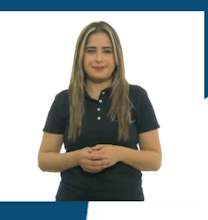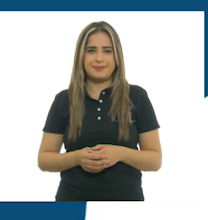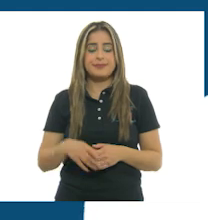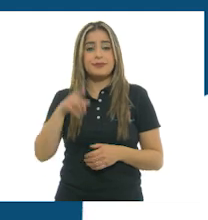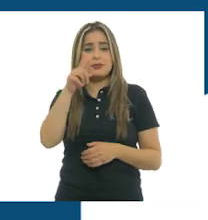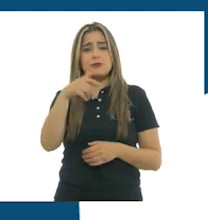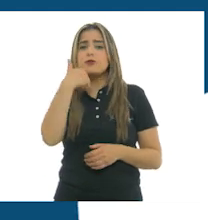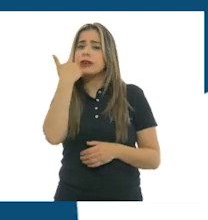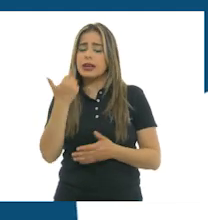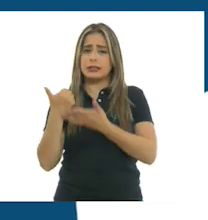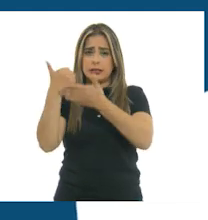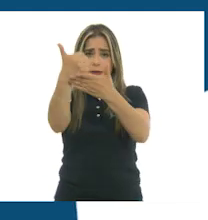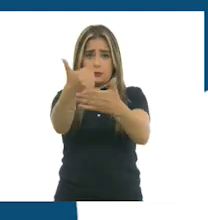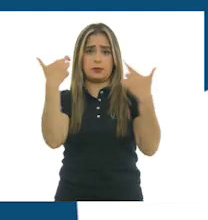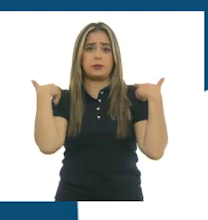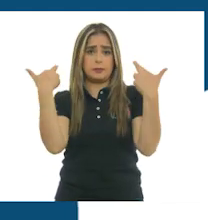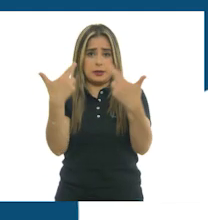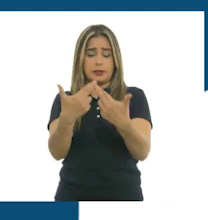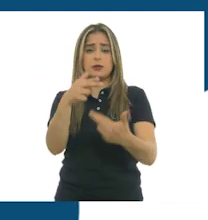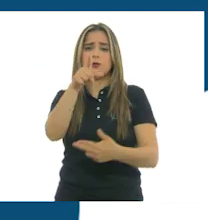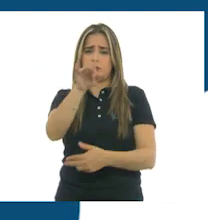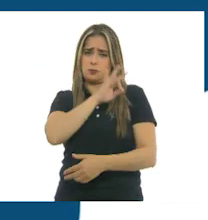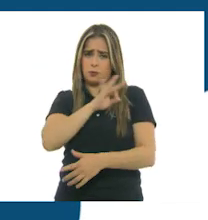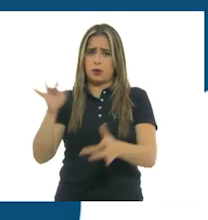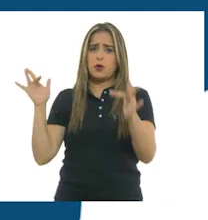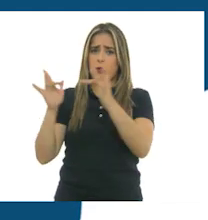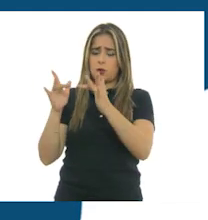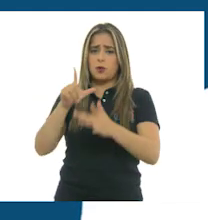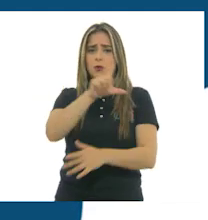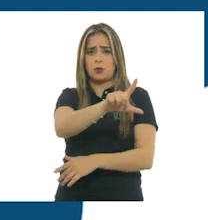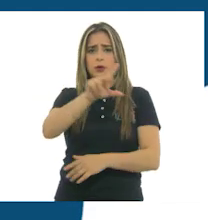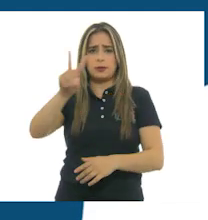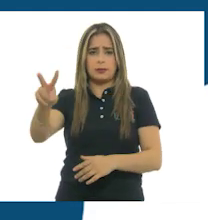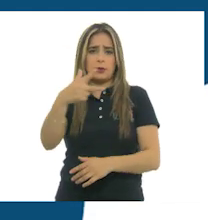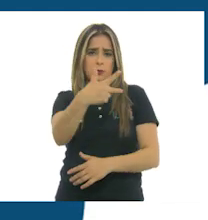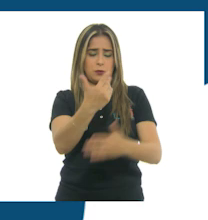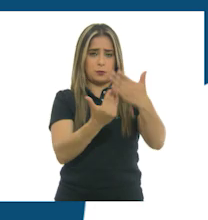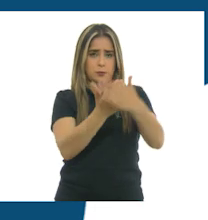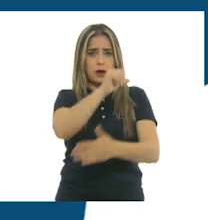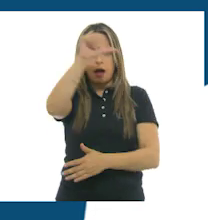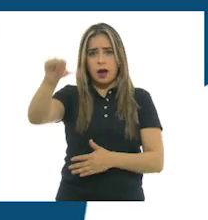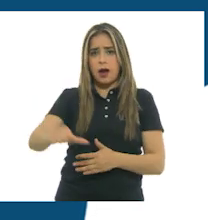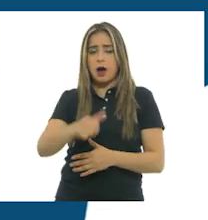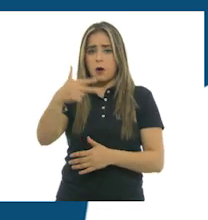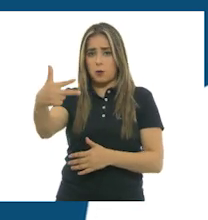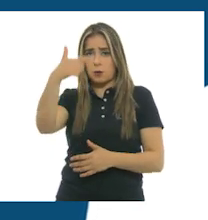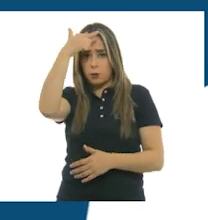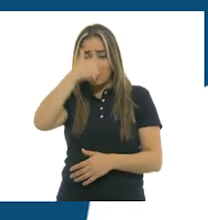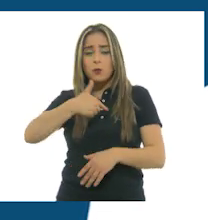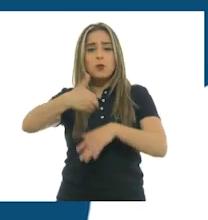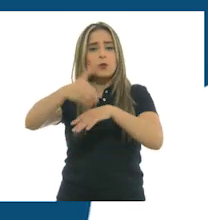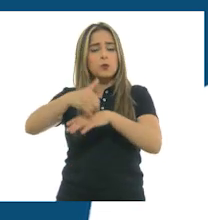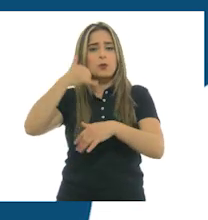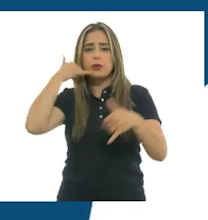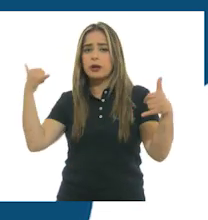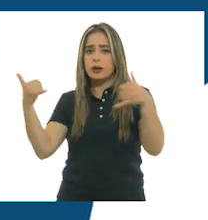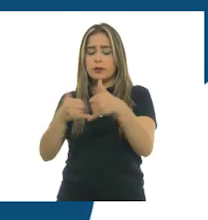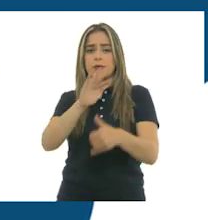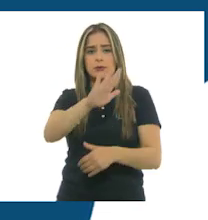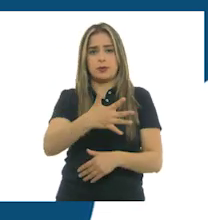Para solicitar apoyo pedagógico, comunícate con maestras y maestros de lunes a viernes de 8 a 20 horas al teléfono